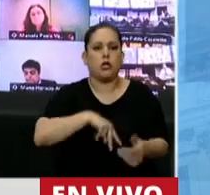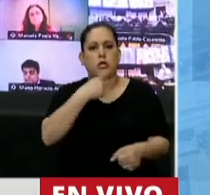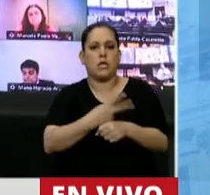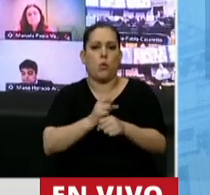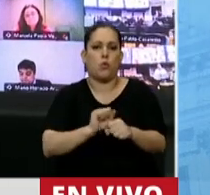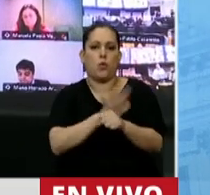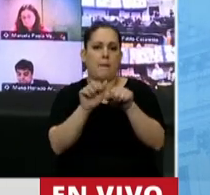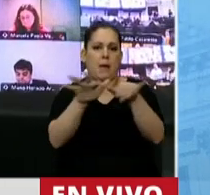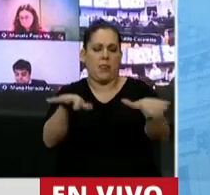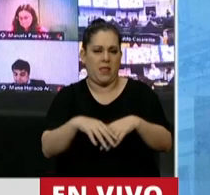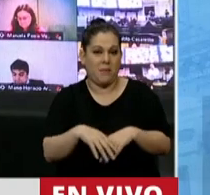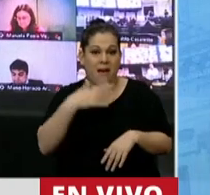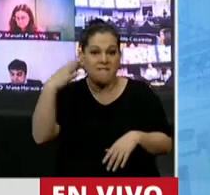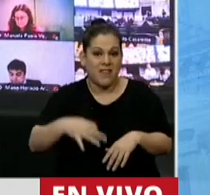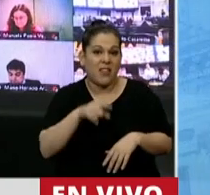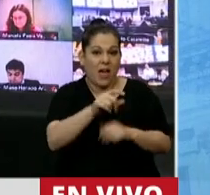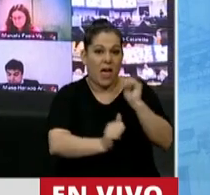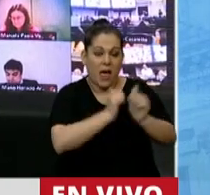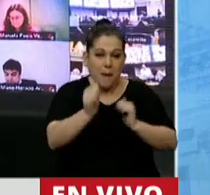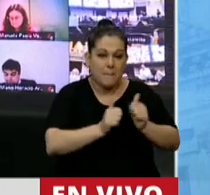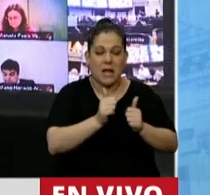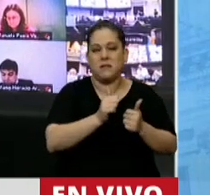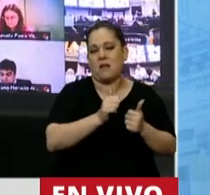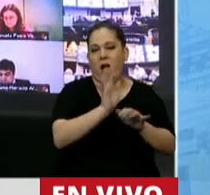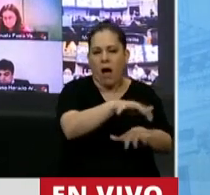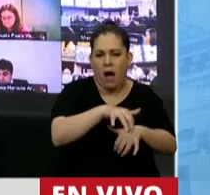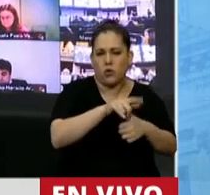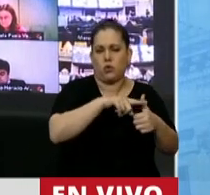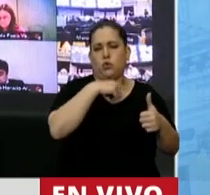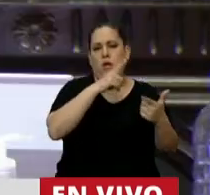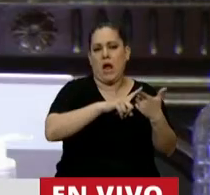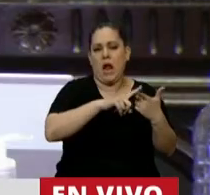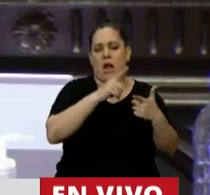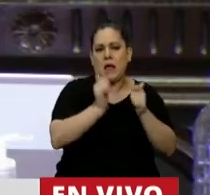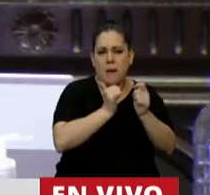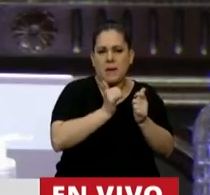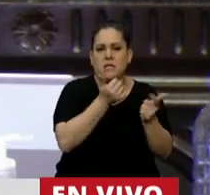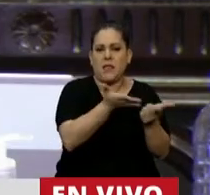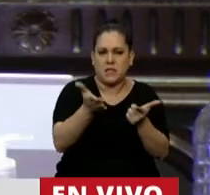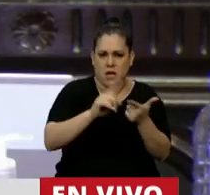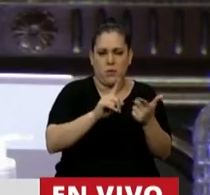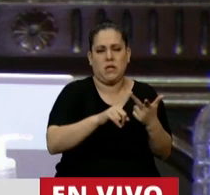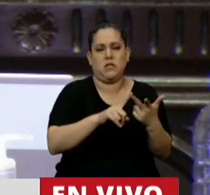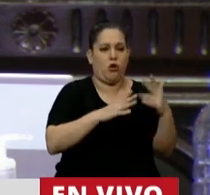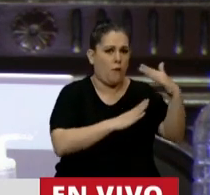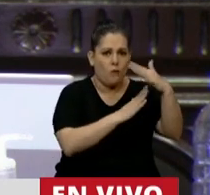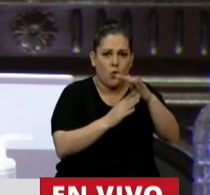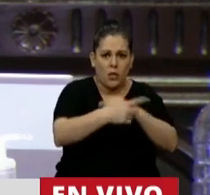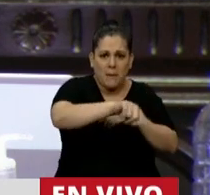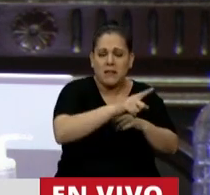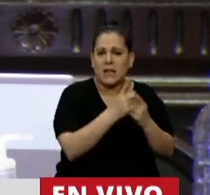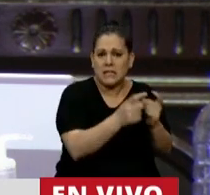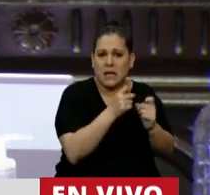pega de lleno a las pymes agroindustriales, fabriles, industrial y de servicios, motores fundamentales de la